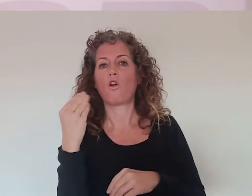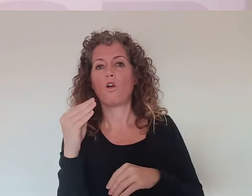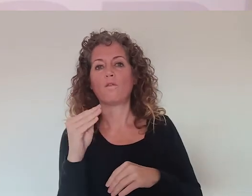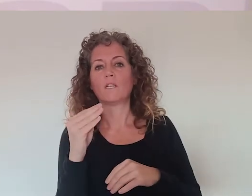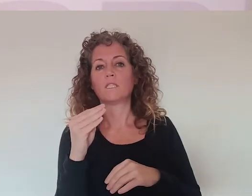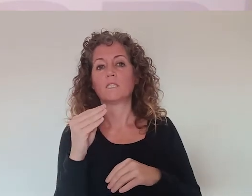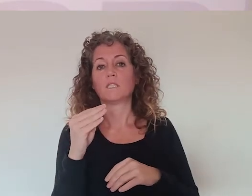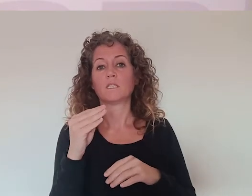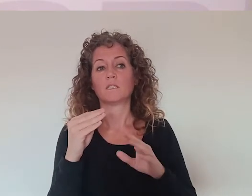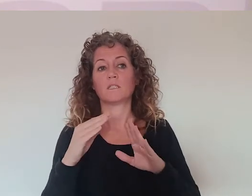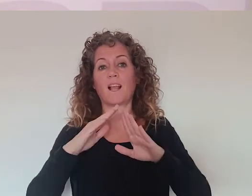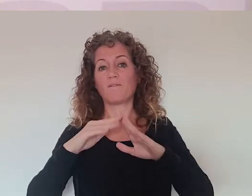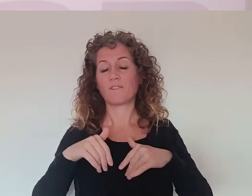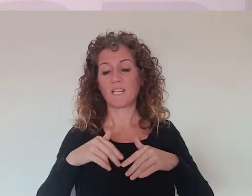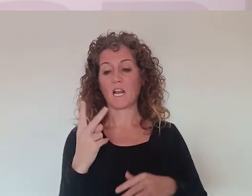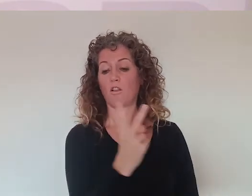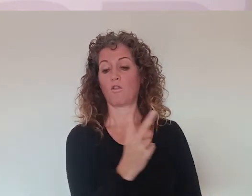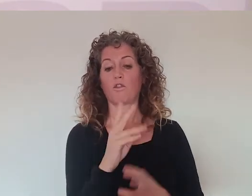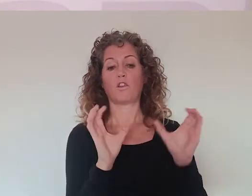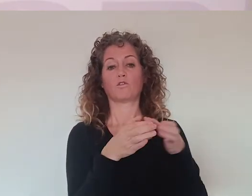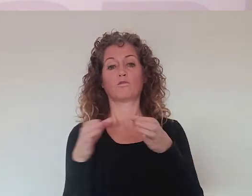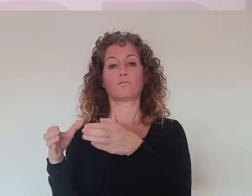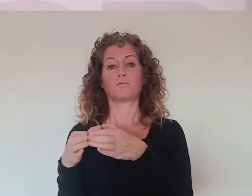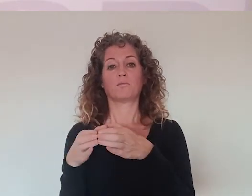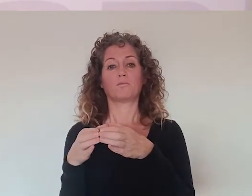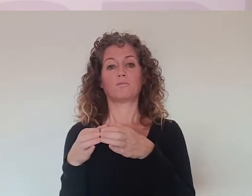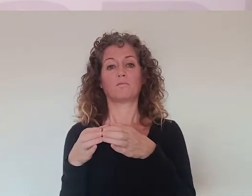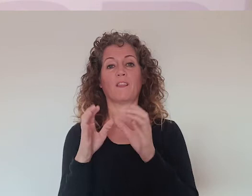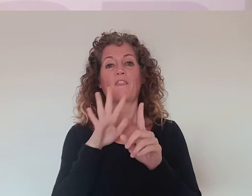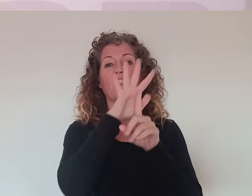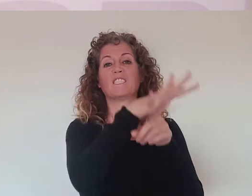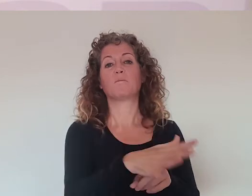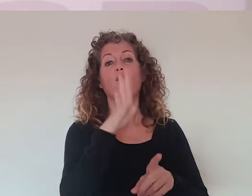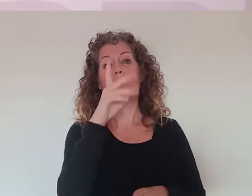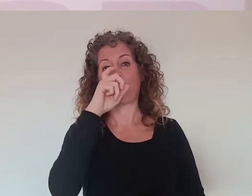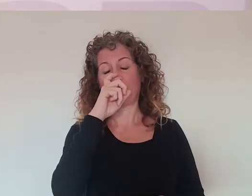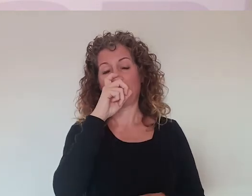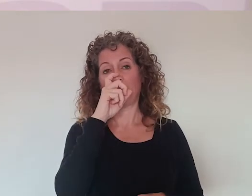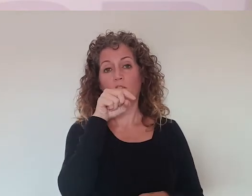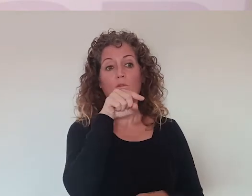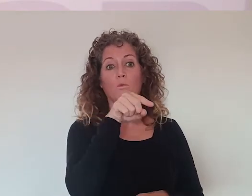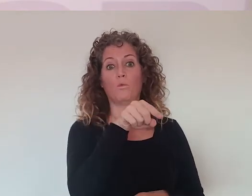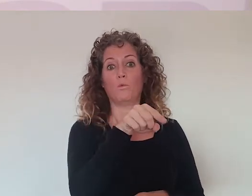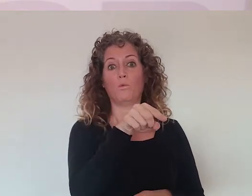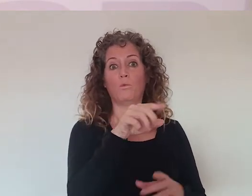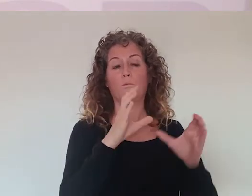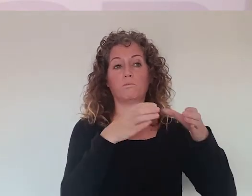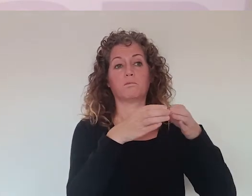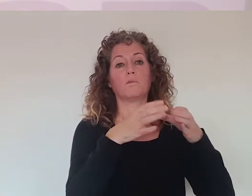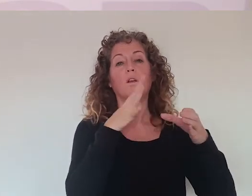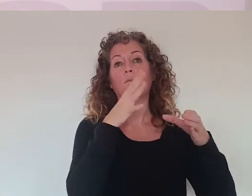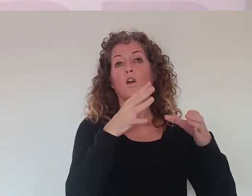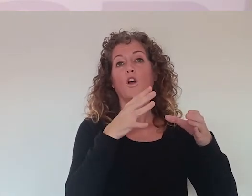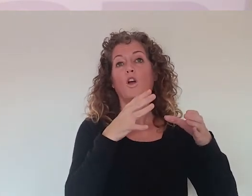jóvenes son personas que sufren discriminación por razón de edad. Es decir, unas porque tienen